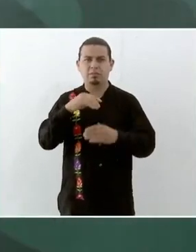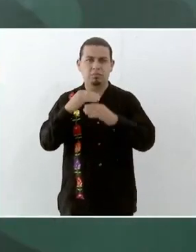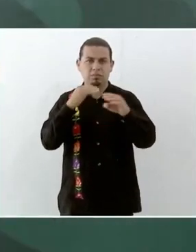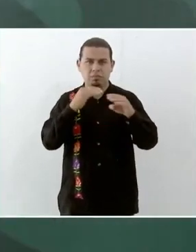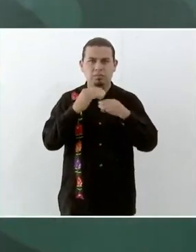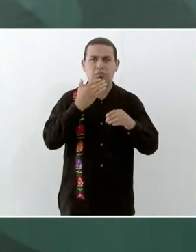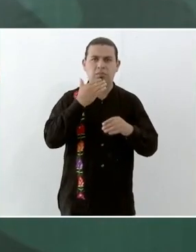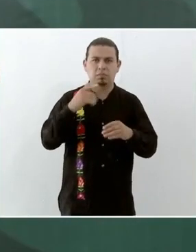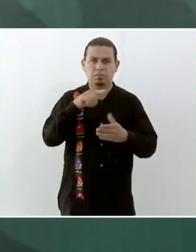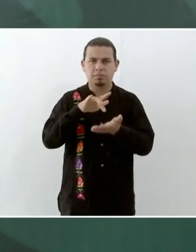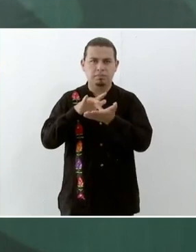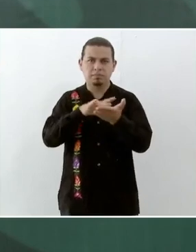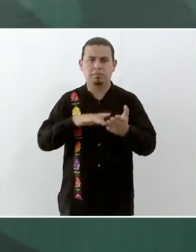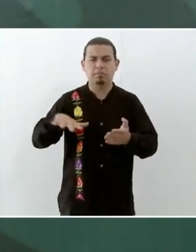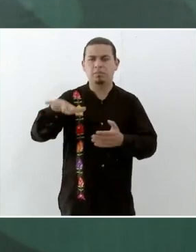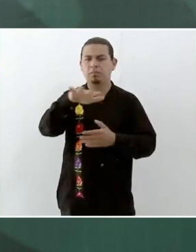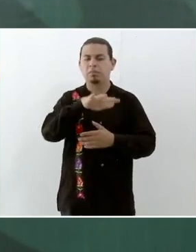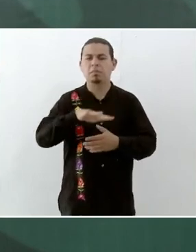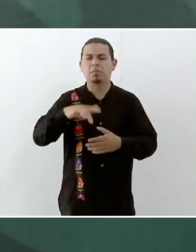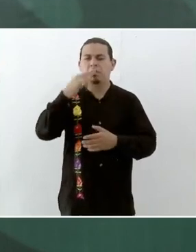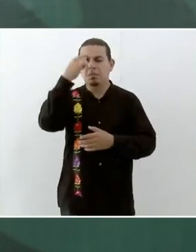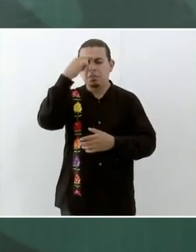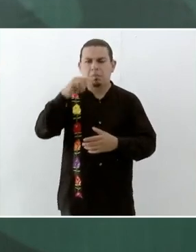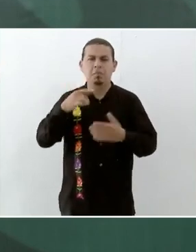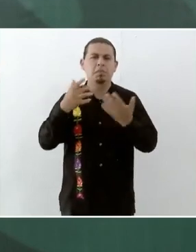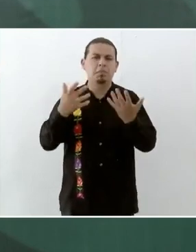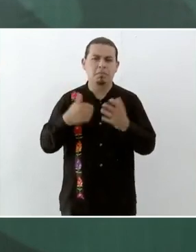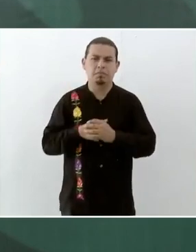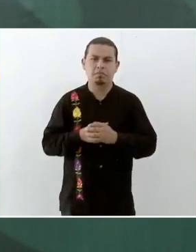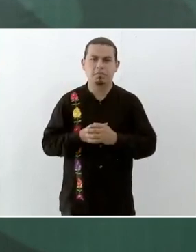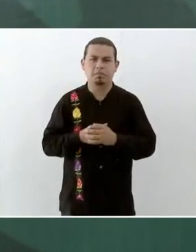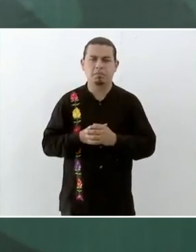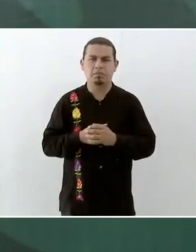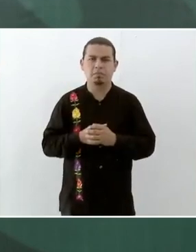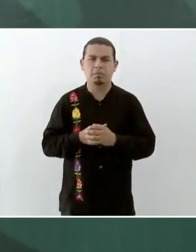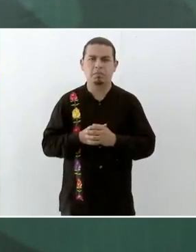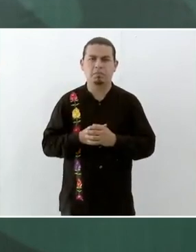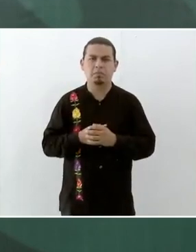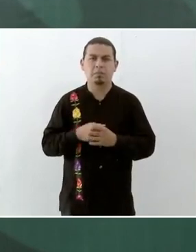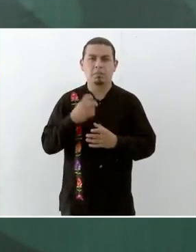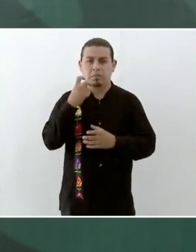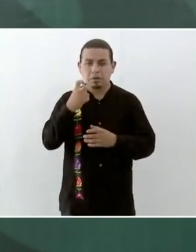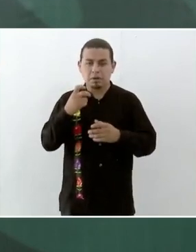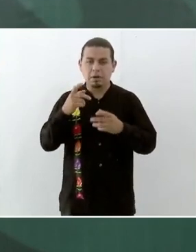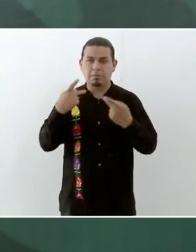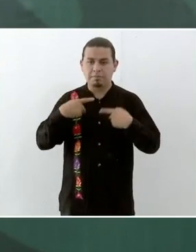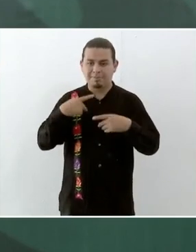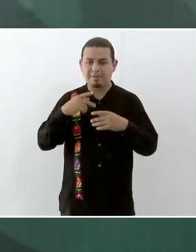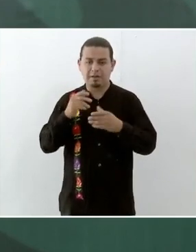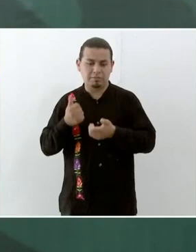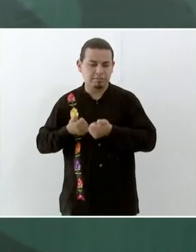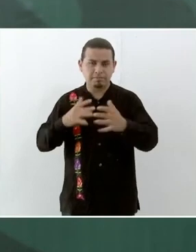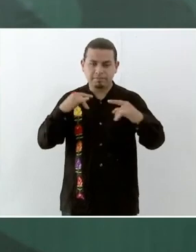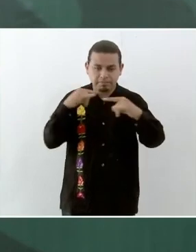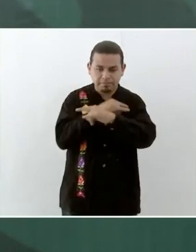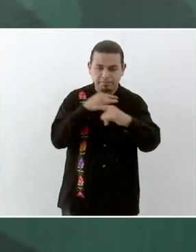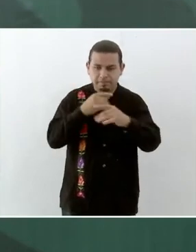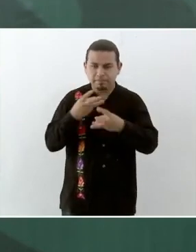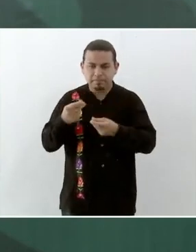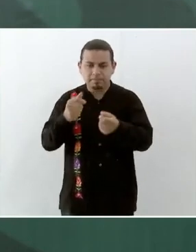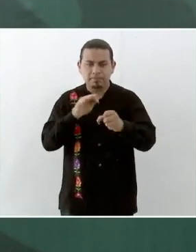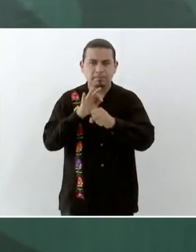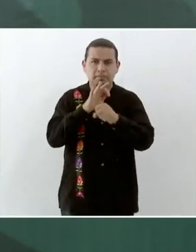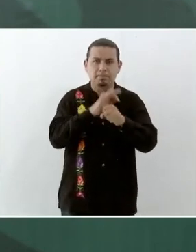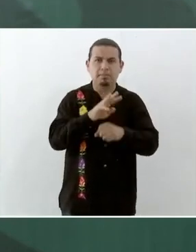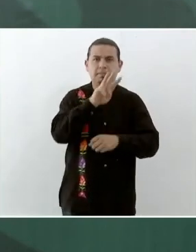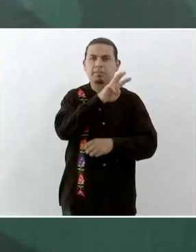otorgado apoyos parciales inmediatos para la habilitación de los caminos y los puentes, con una inversión social de